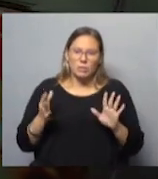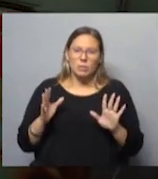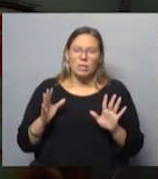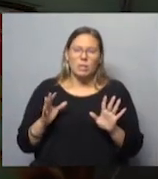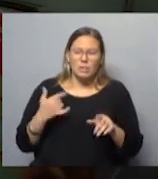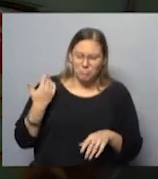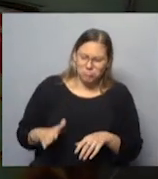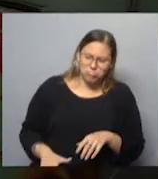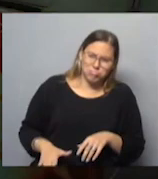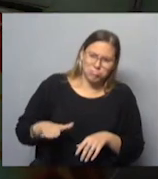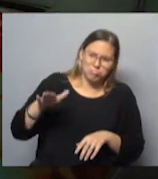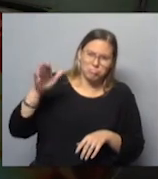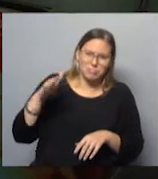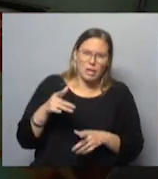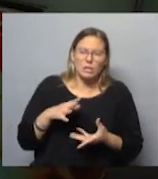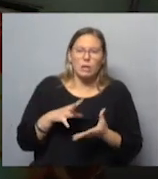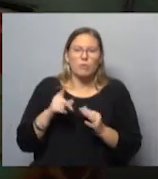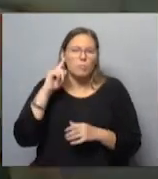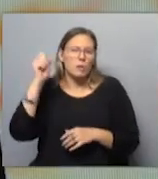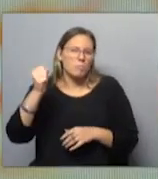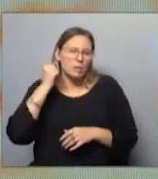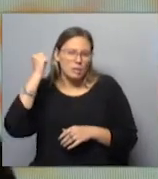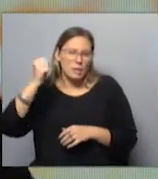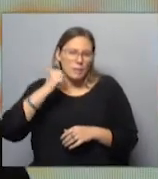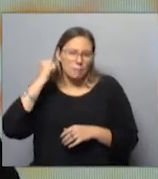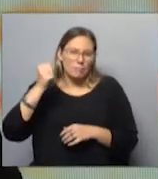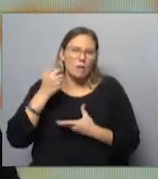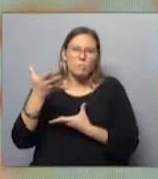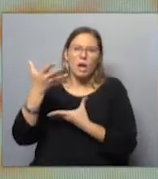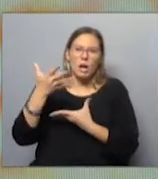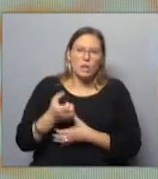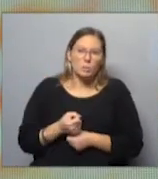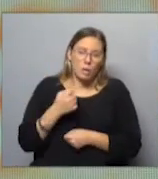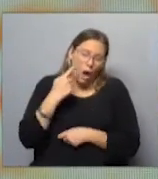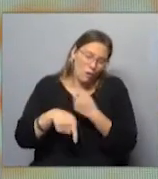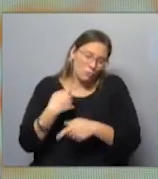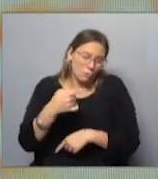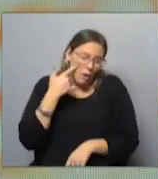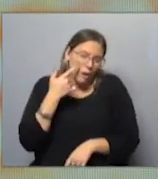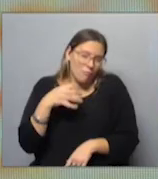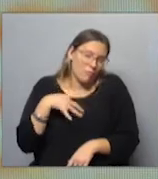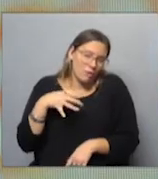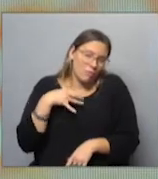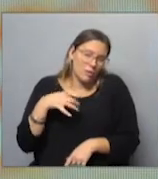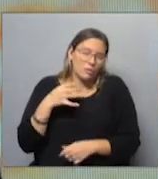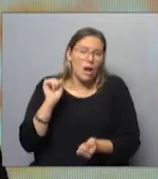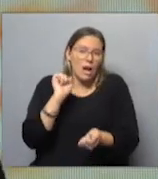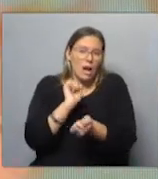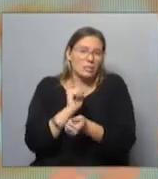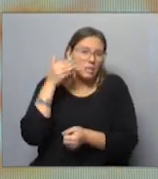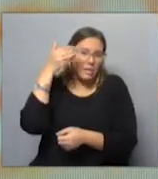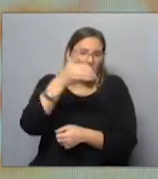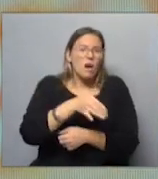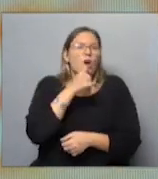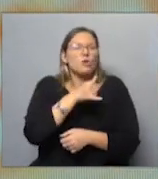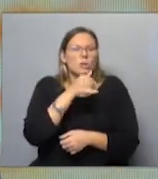que desde muy chica siempre me abría estas brechas de ficción que me ayudaban a sobrevivir, digamos. Cuando yo iba a la cárcel, yo le contaba a mi padre un